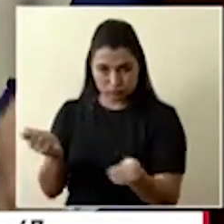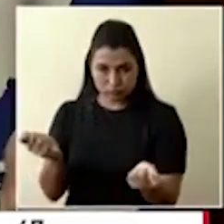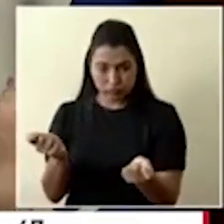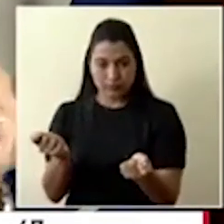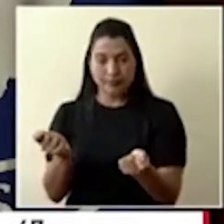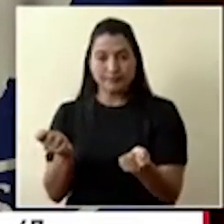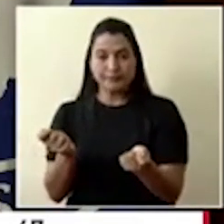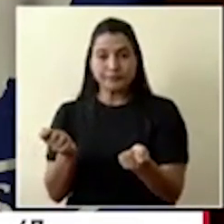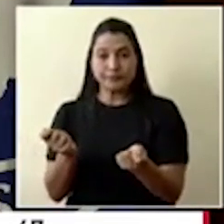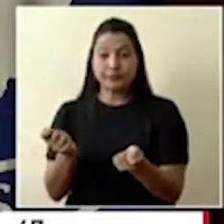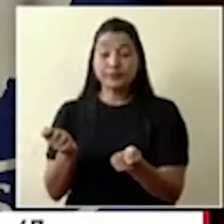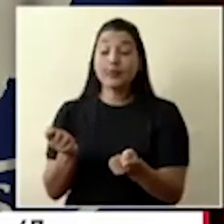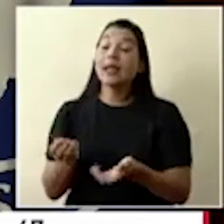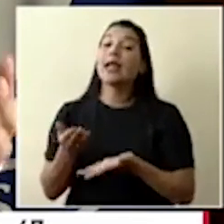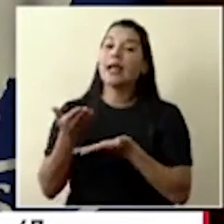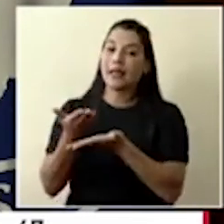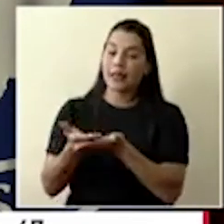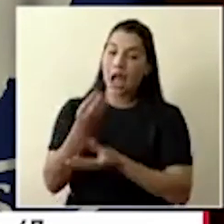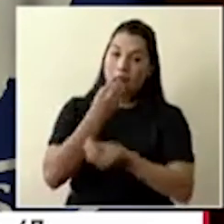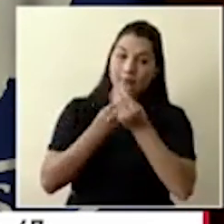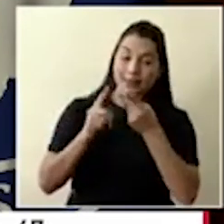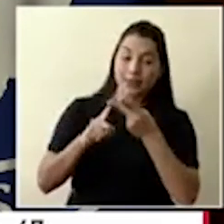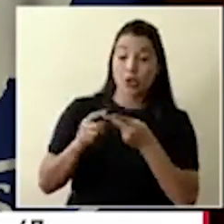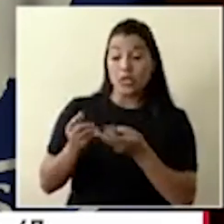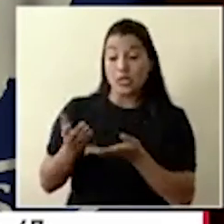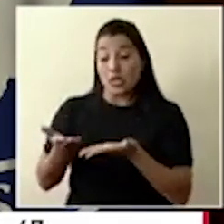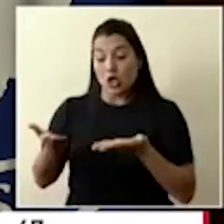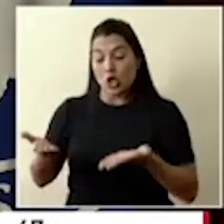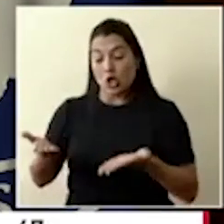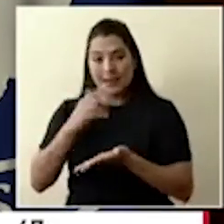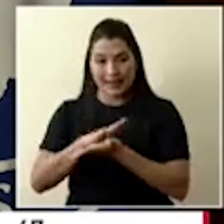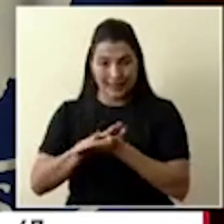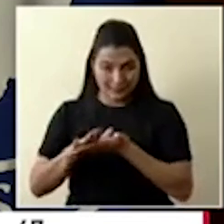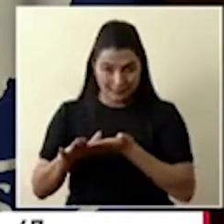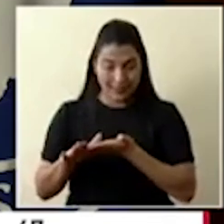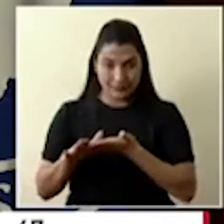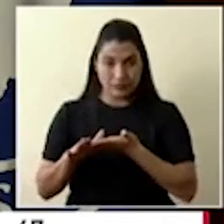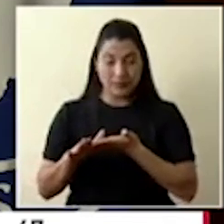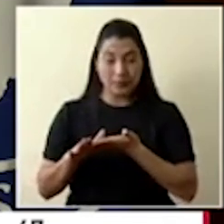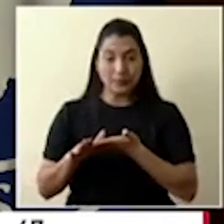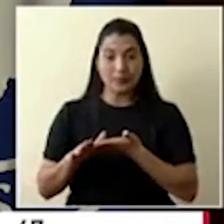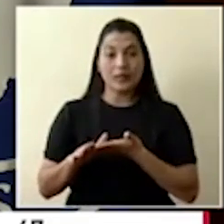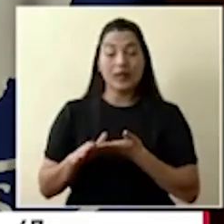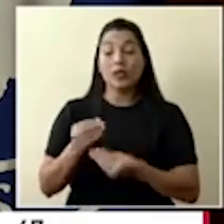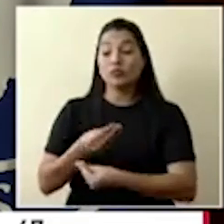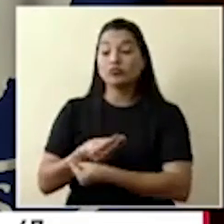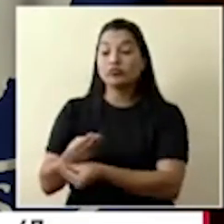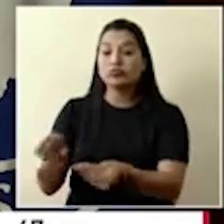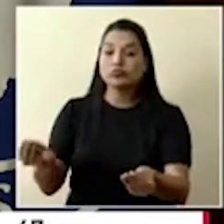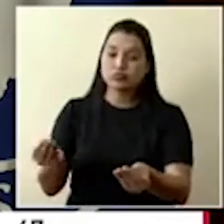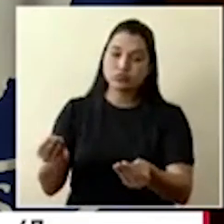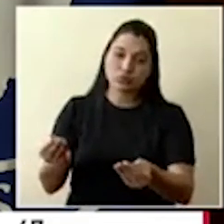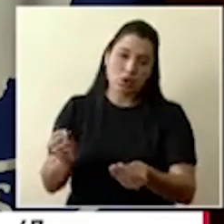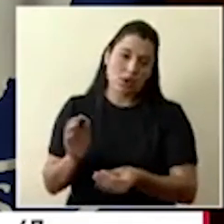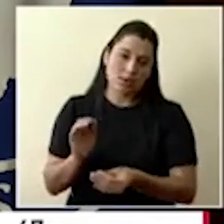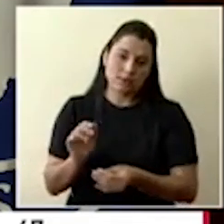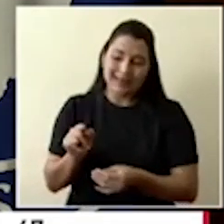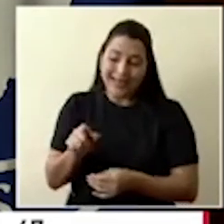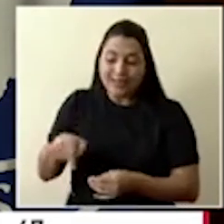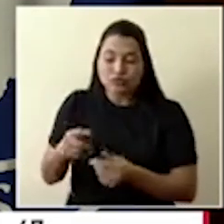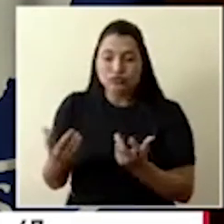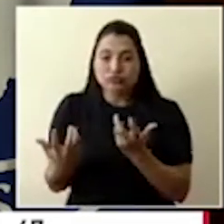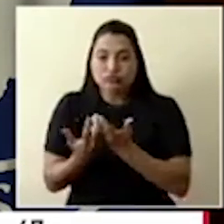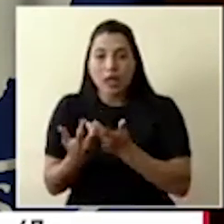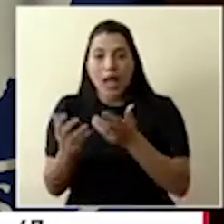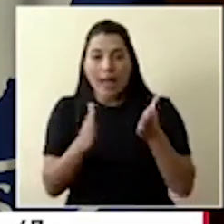como el paquete de higiene y se retira y se distribuye según el plan de trabajo que las instituciones